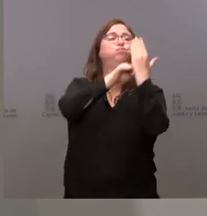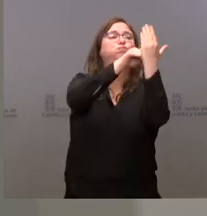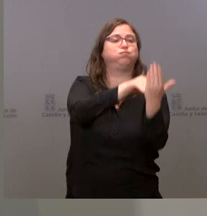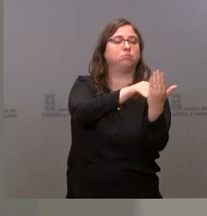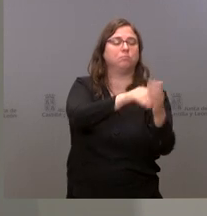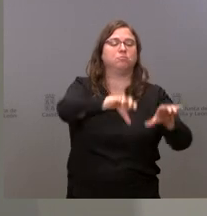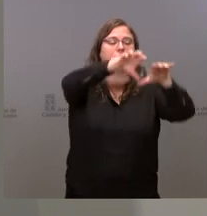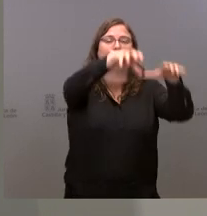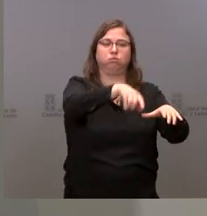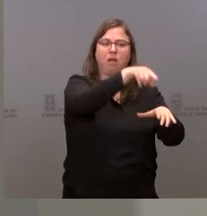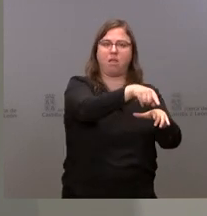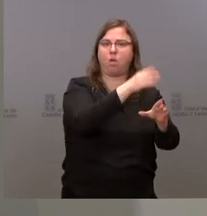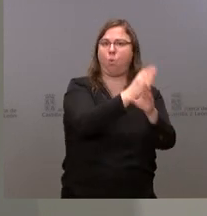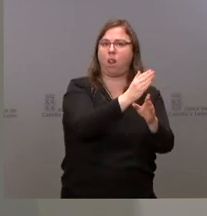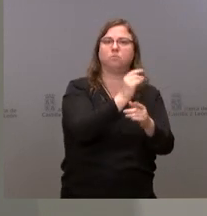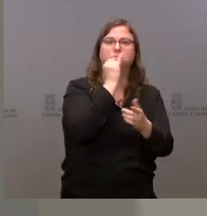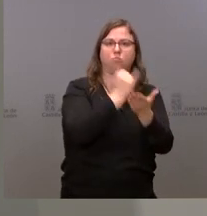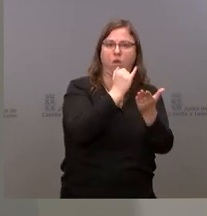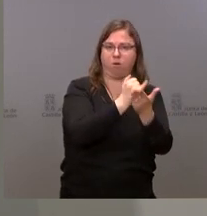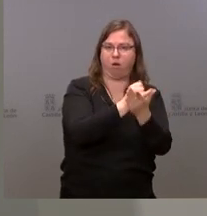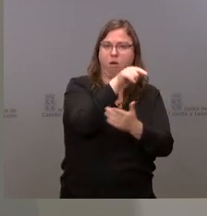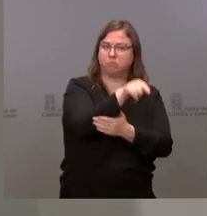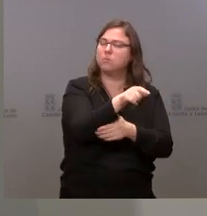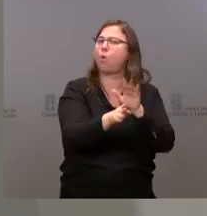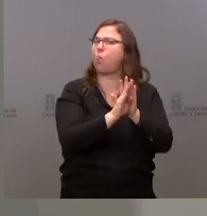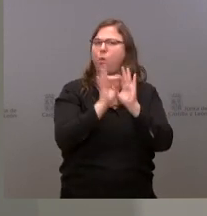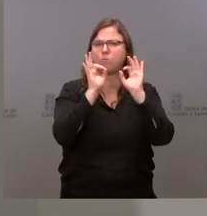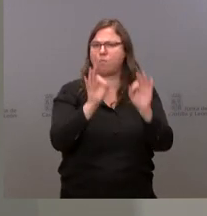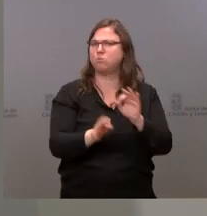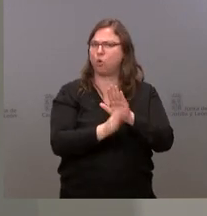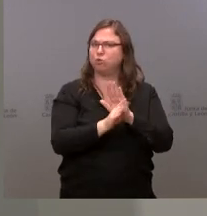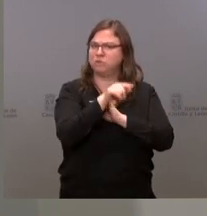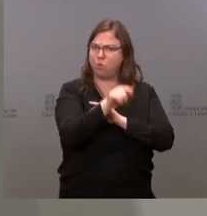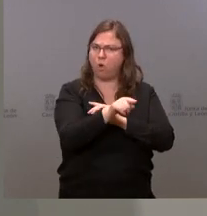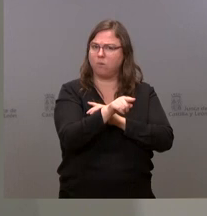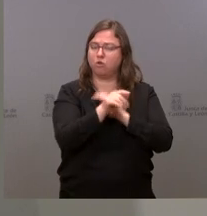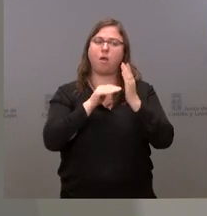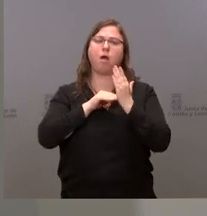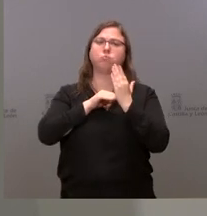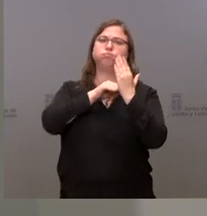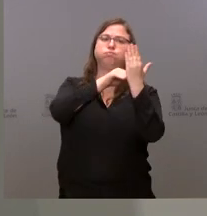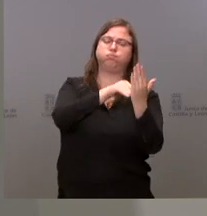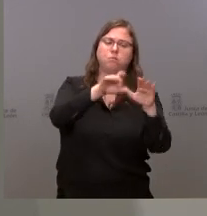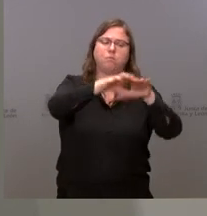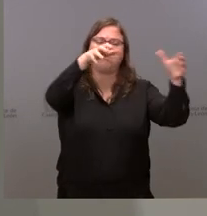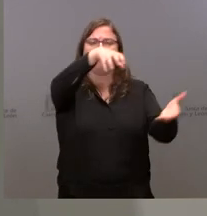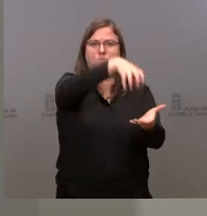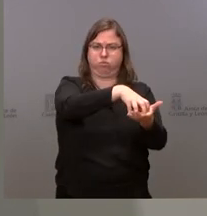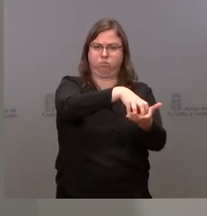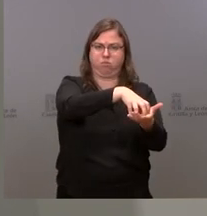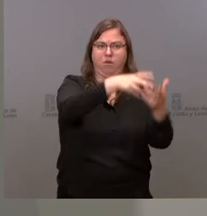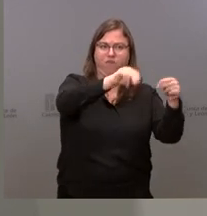mayor nivel de incidencia. Esto sigue plenamente vigente y daremos información en los próximos días. Y otro ámbito diferente